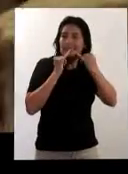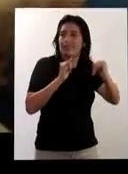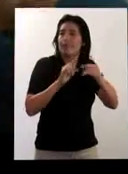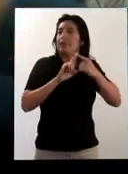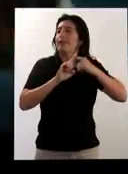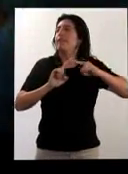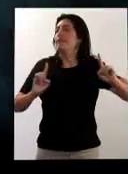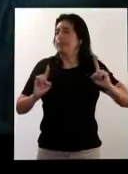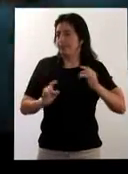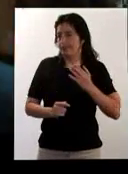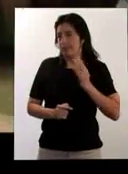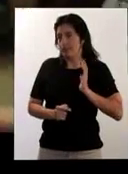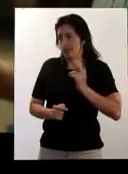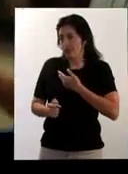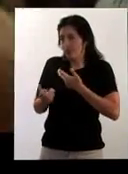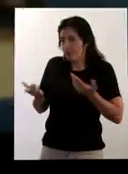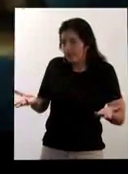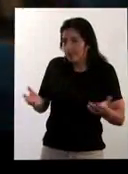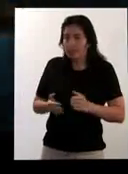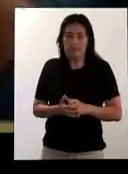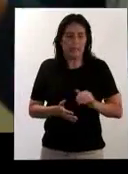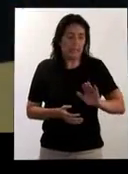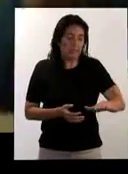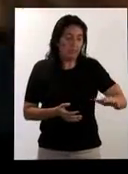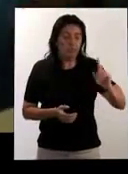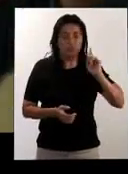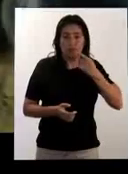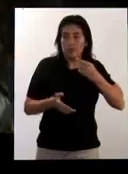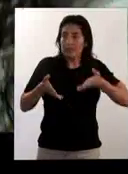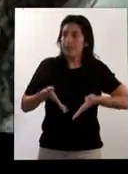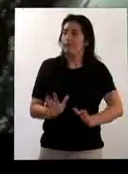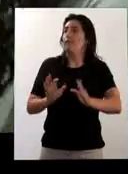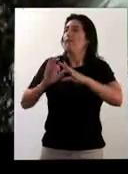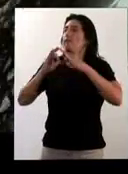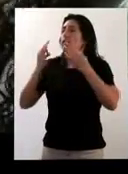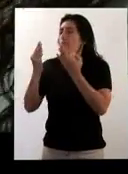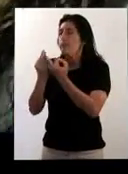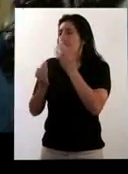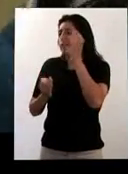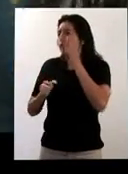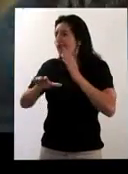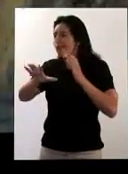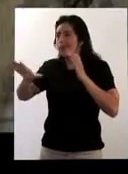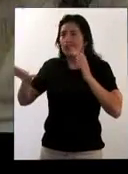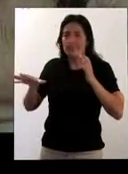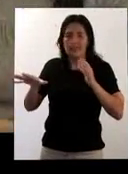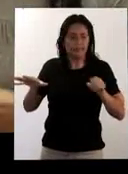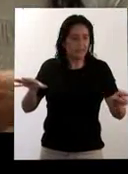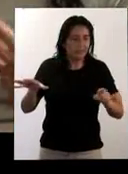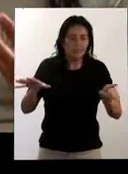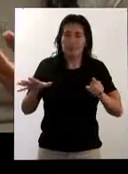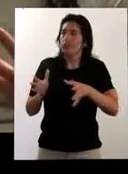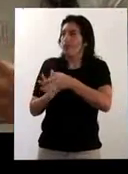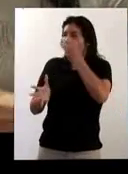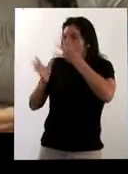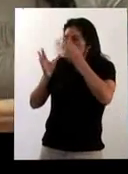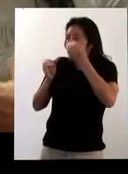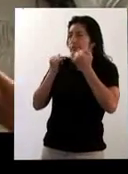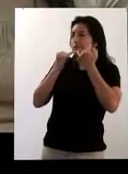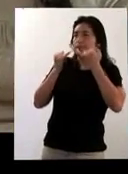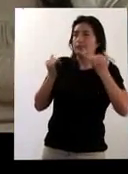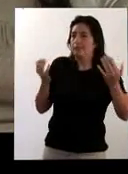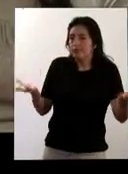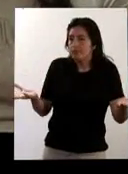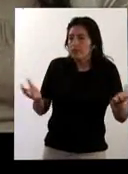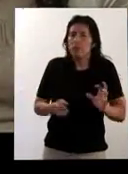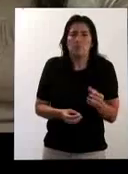diferente al nuestro. Los niños sordos nacen en familias de oyentes, ¿no? Entonces no se les permite desarrollar